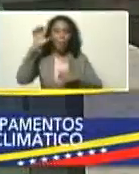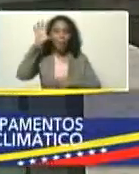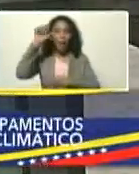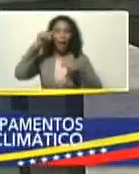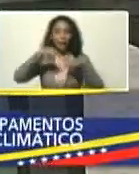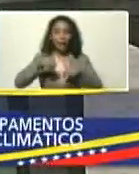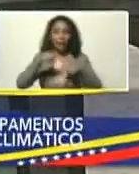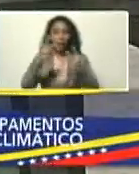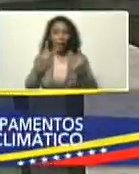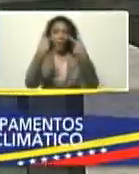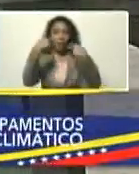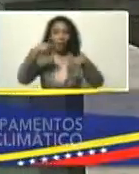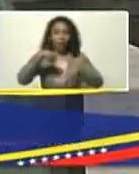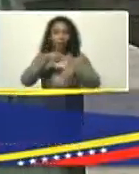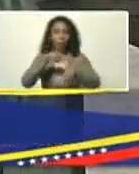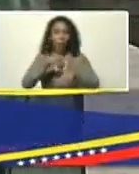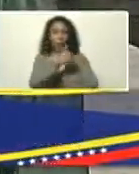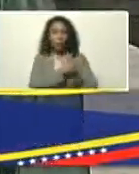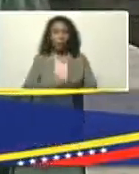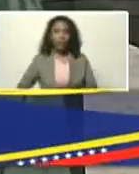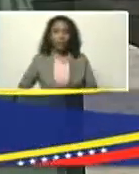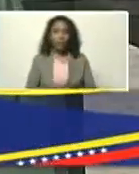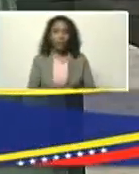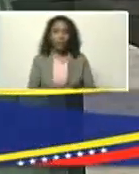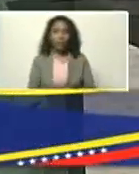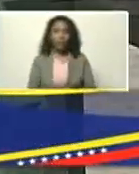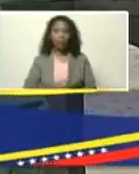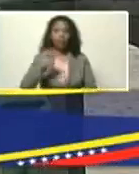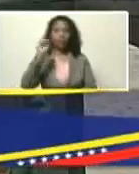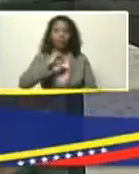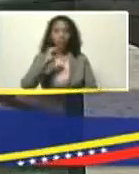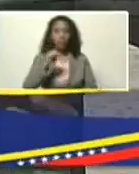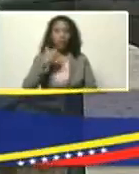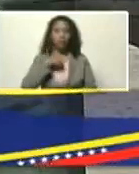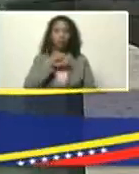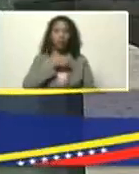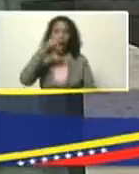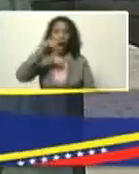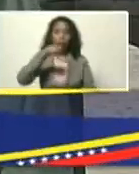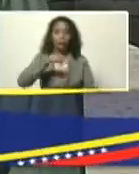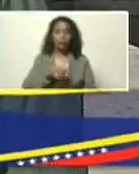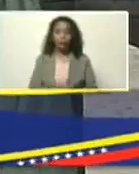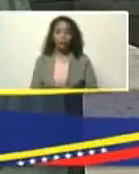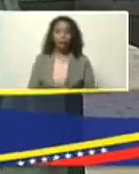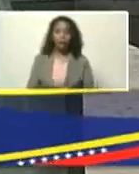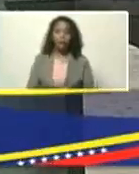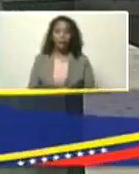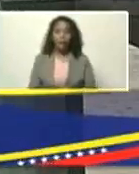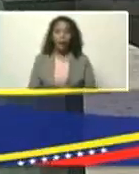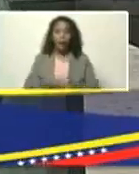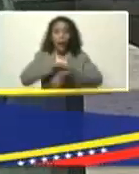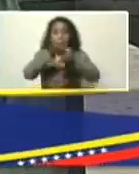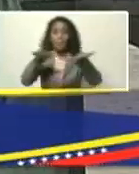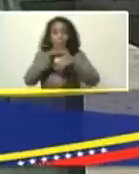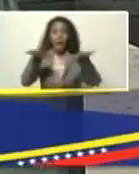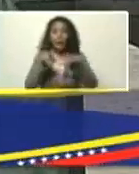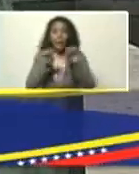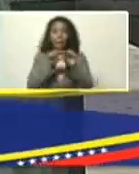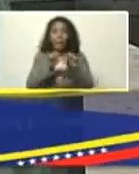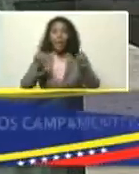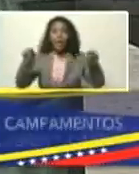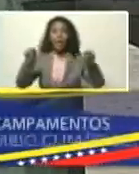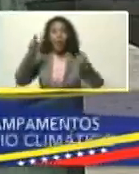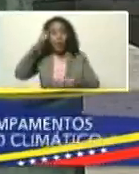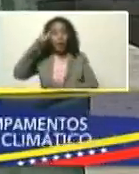que nos está sintonizando, esta hora, presidente, en efecto, aquí estamos, en Playa del Palito, en la ciudad de Puerto